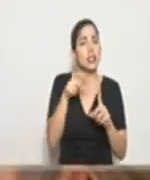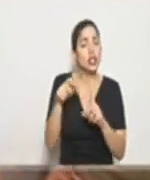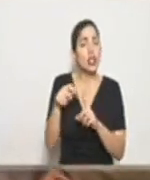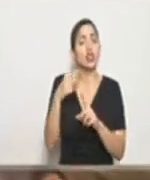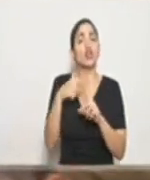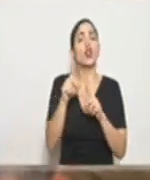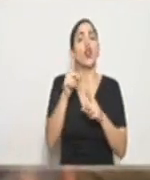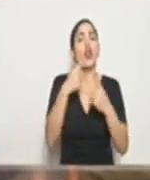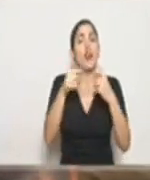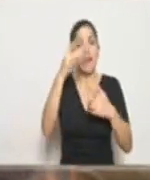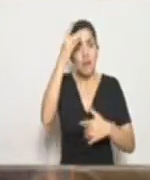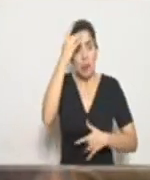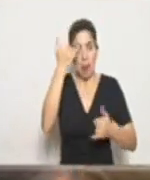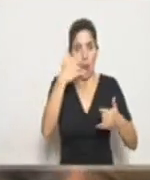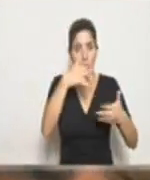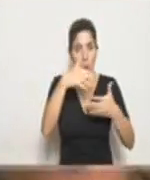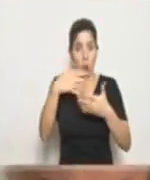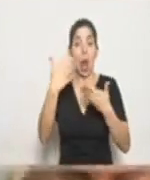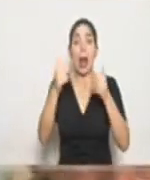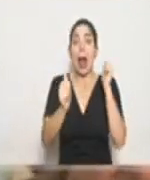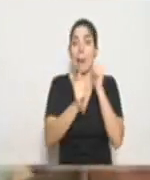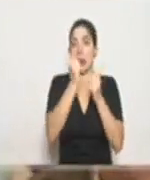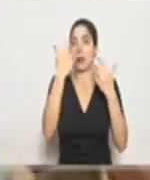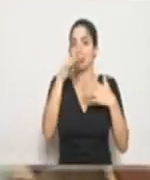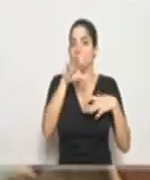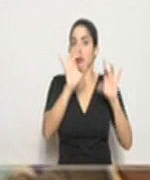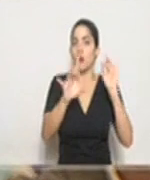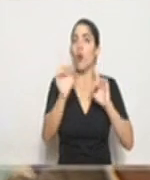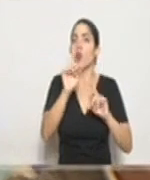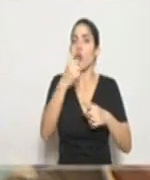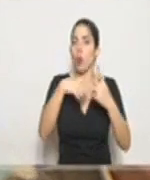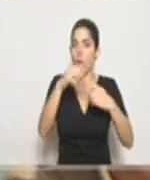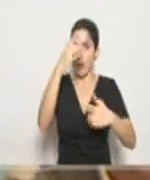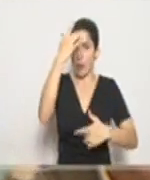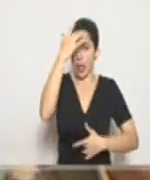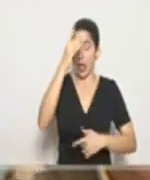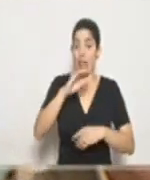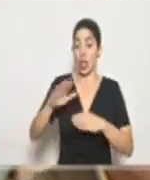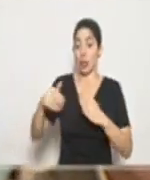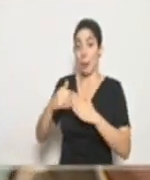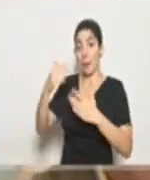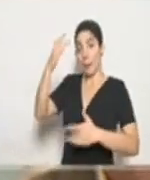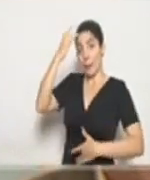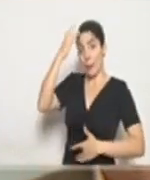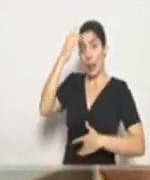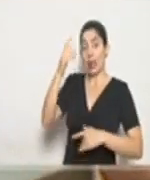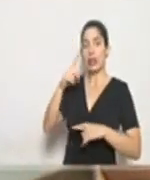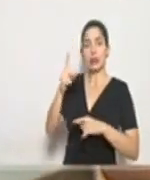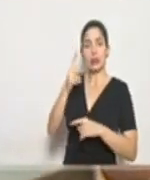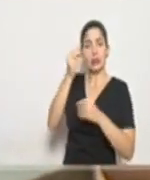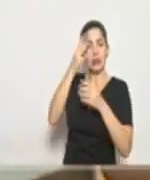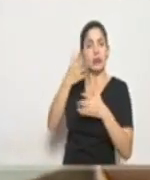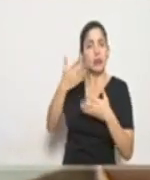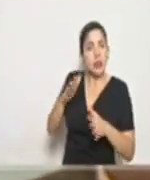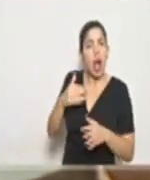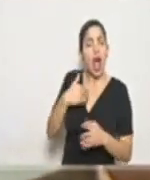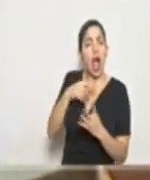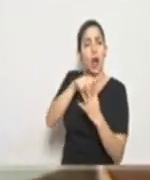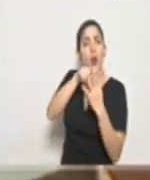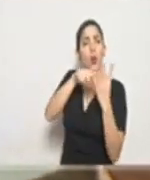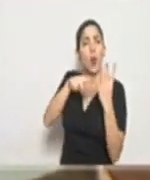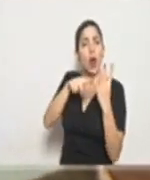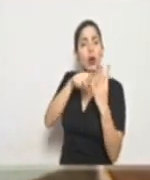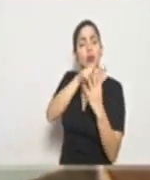nexos epidemiológicos. En la mayoría ya se han detectado cuáles son. Y todos los pacientes, excepto en este momento como habíamos indicado, teníamos cuatro